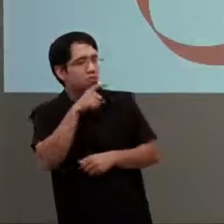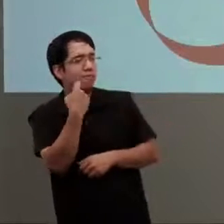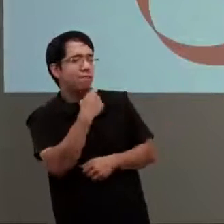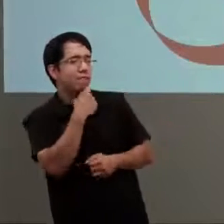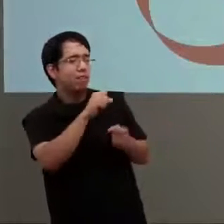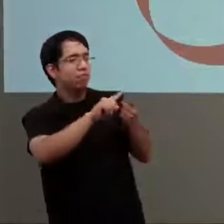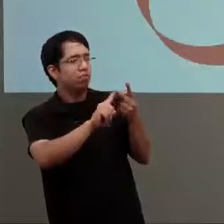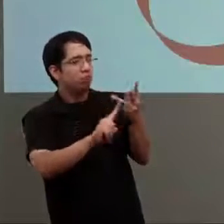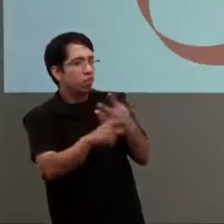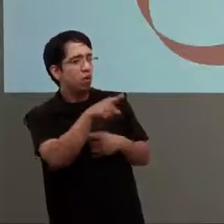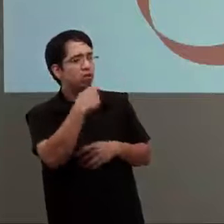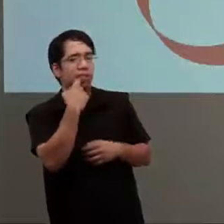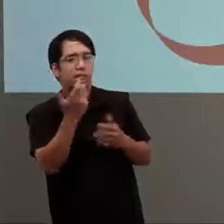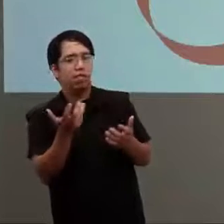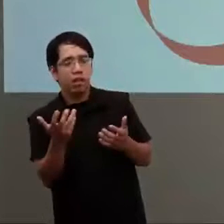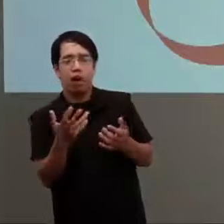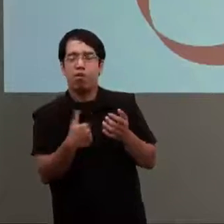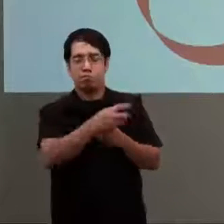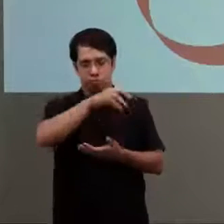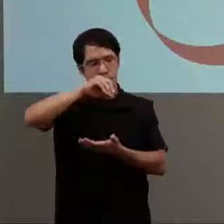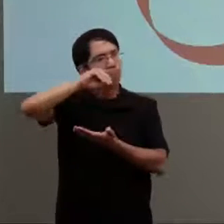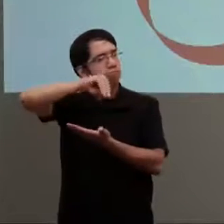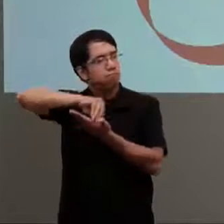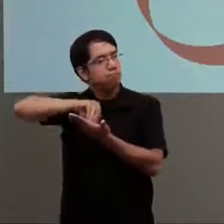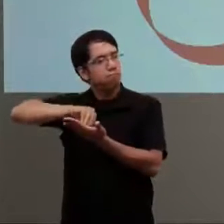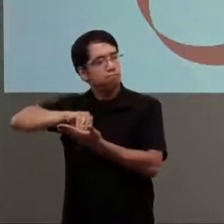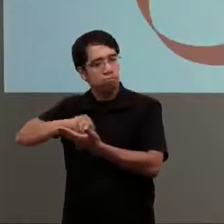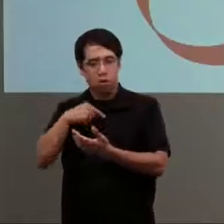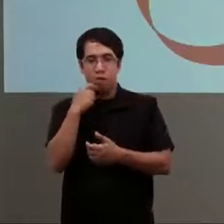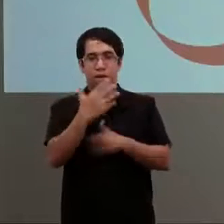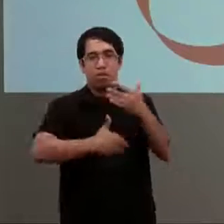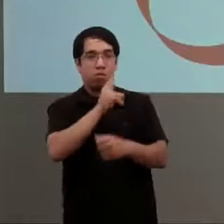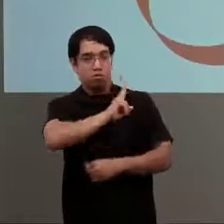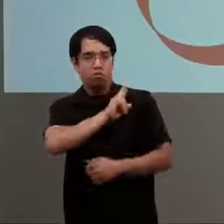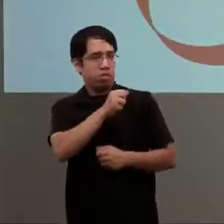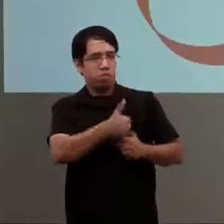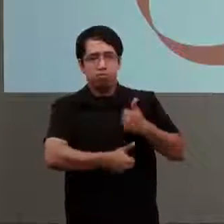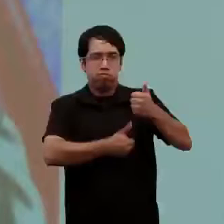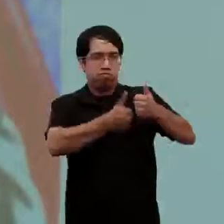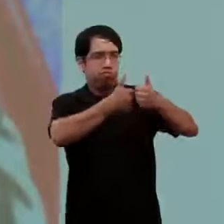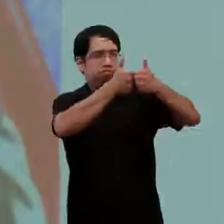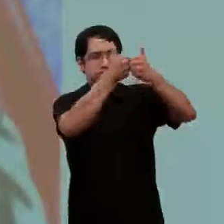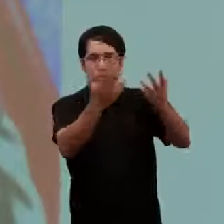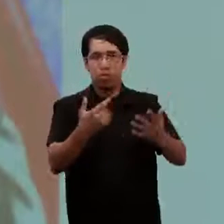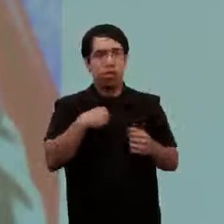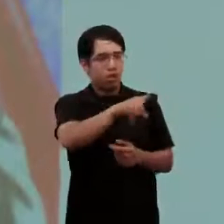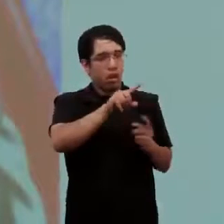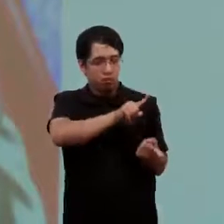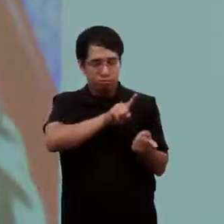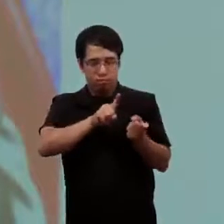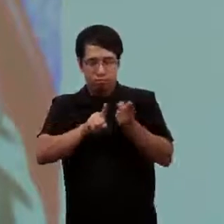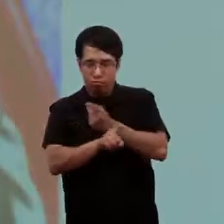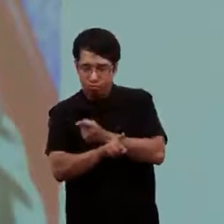necesitan, qué es lo que le parece que necesitan para estar bien, para un buen vivir. Entonces, eso lo que hacemos es